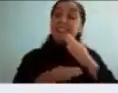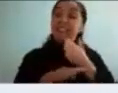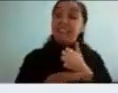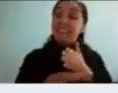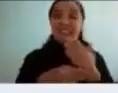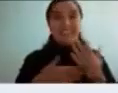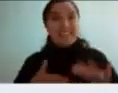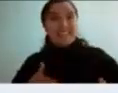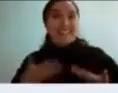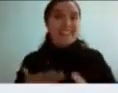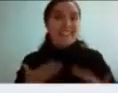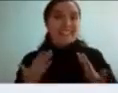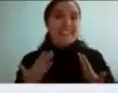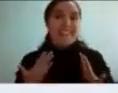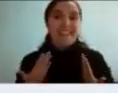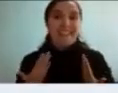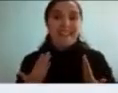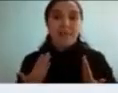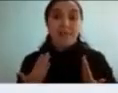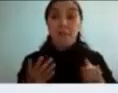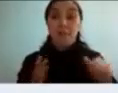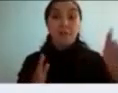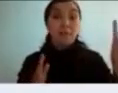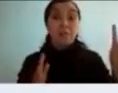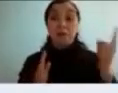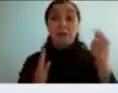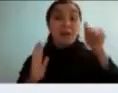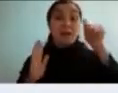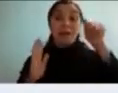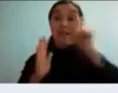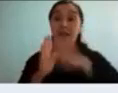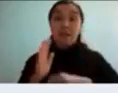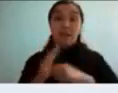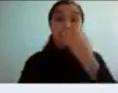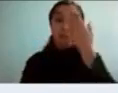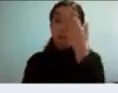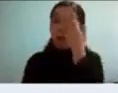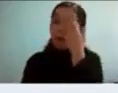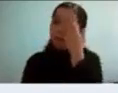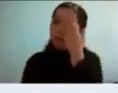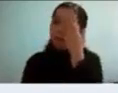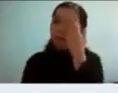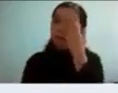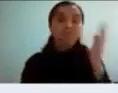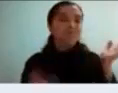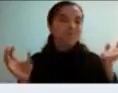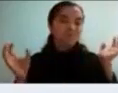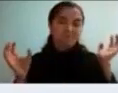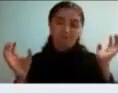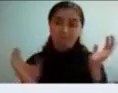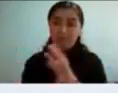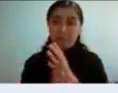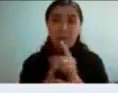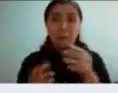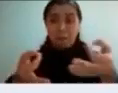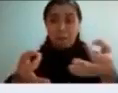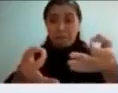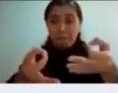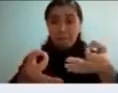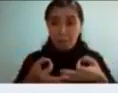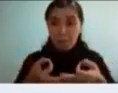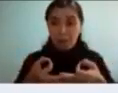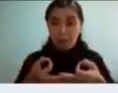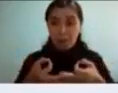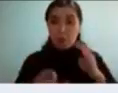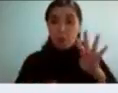ánimo y el primer semestre fue un desastre me fue horrible de hecho mi primer promedio en universidad fue un